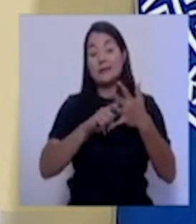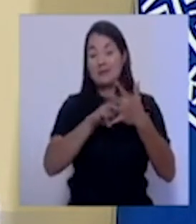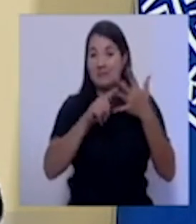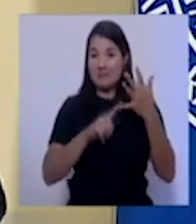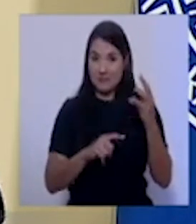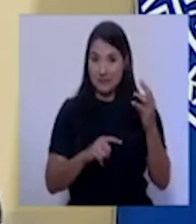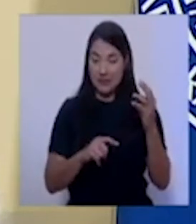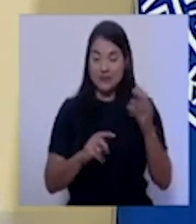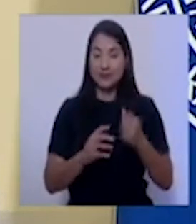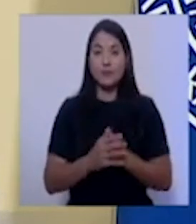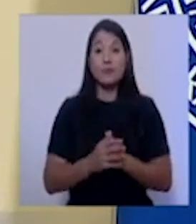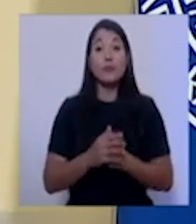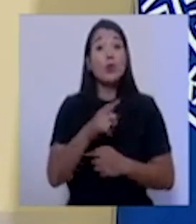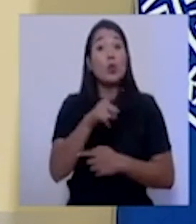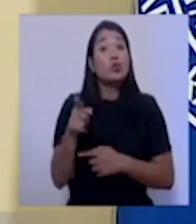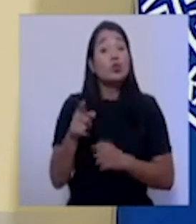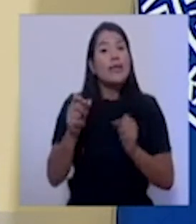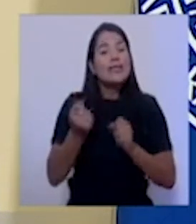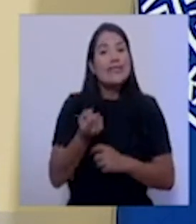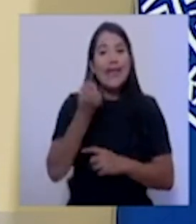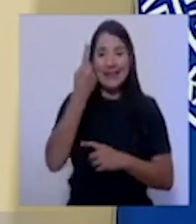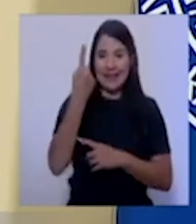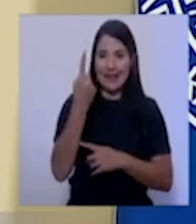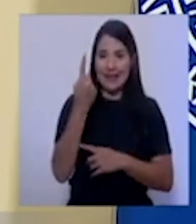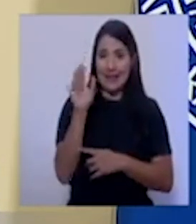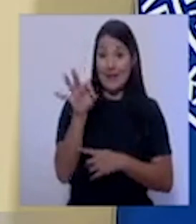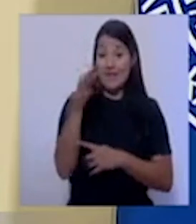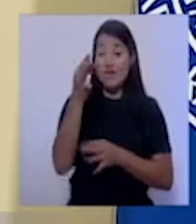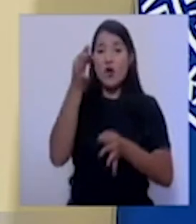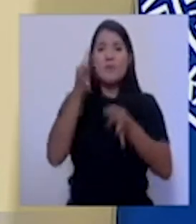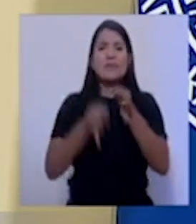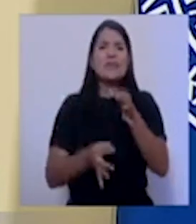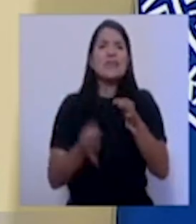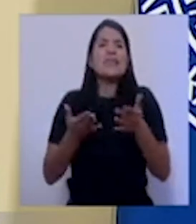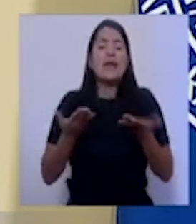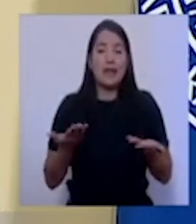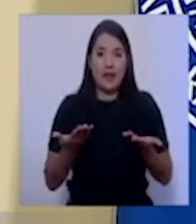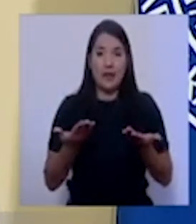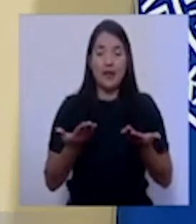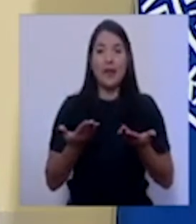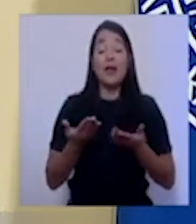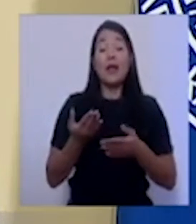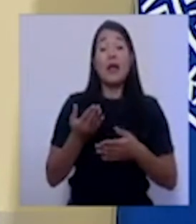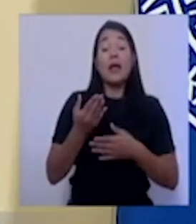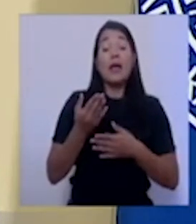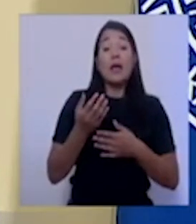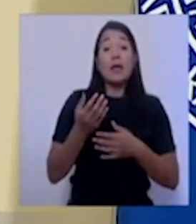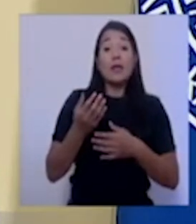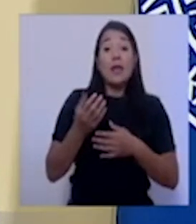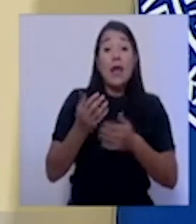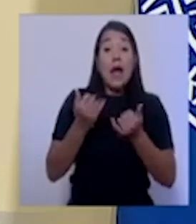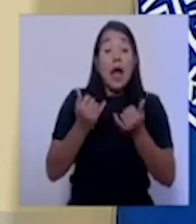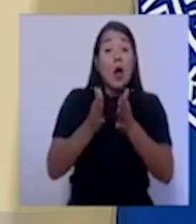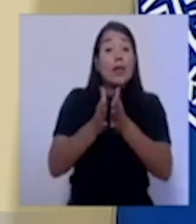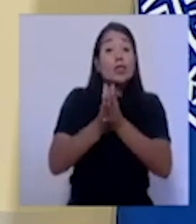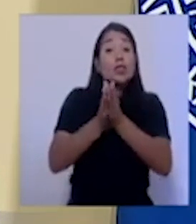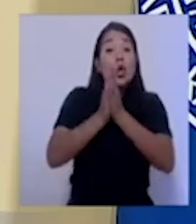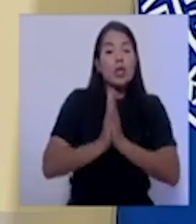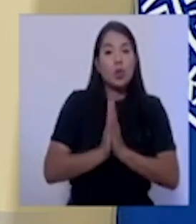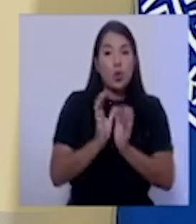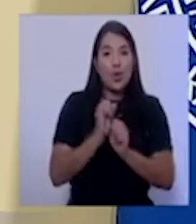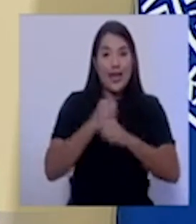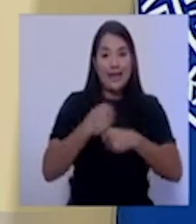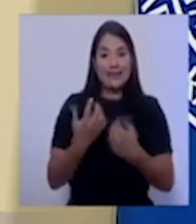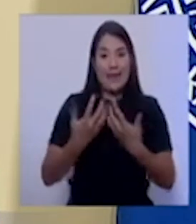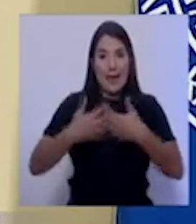Entendamos en términos prácticos que esto significa que, de acuerdo a las solicitudes que la Dirección General de Aviación